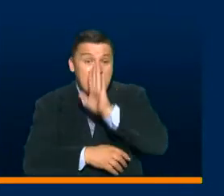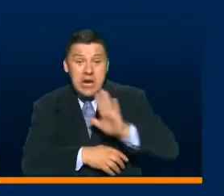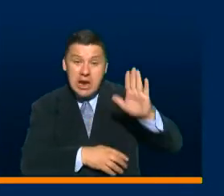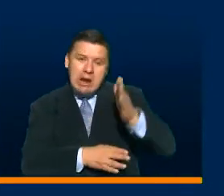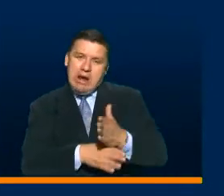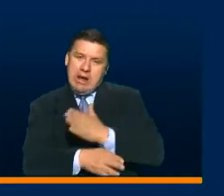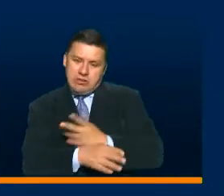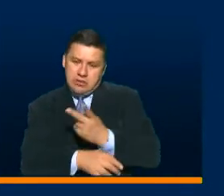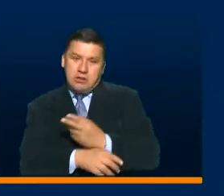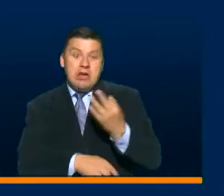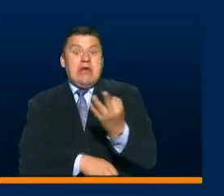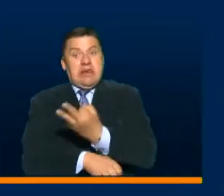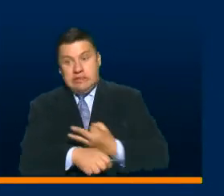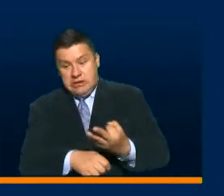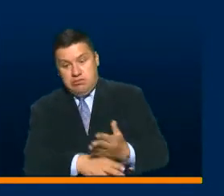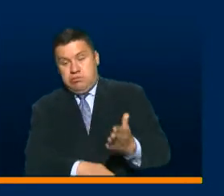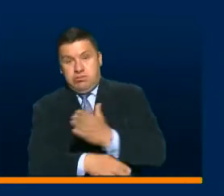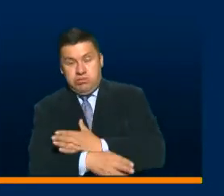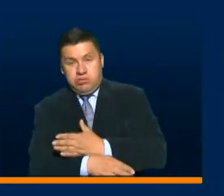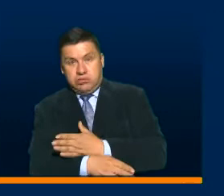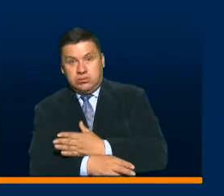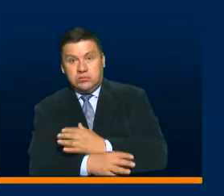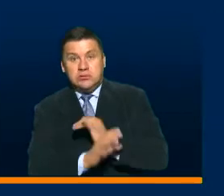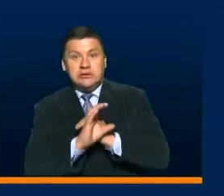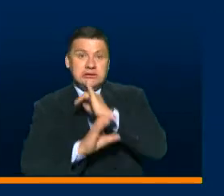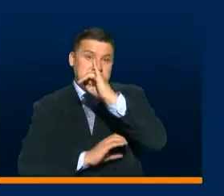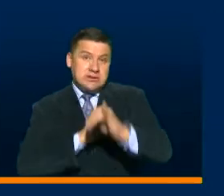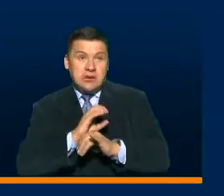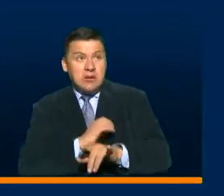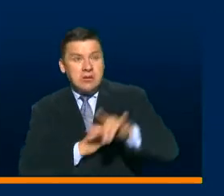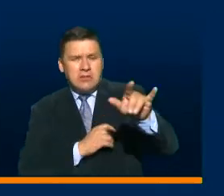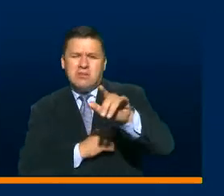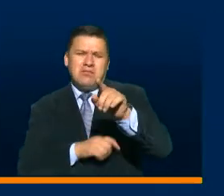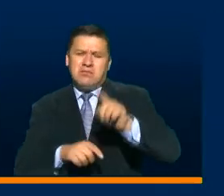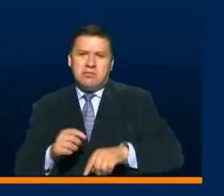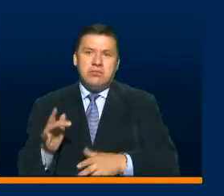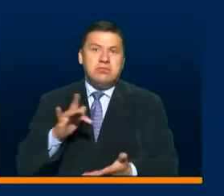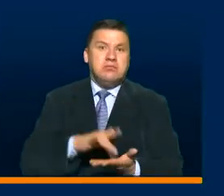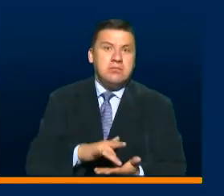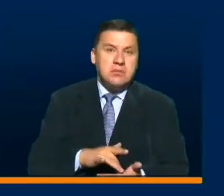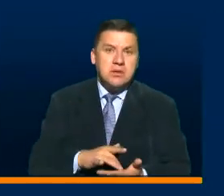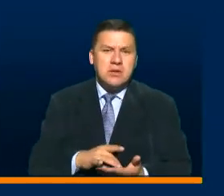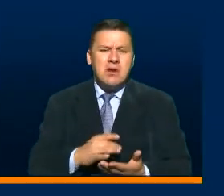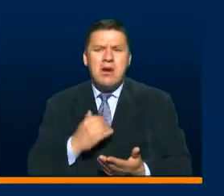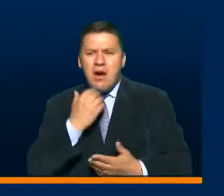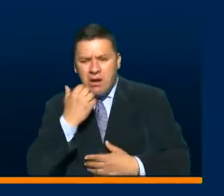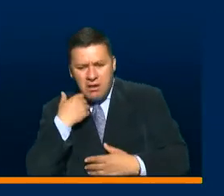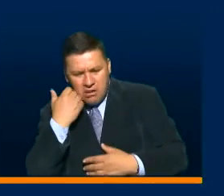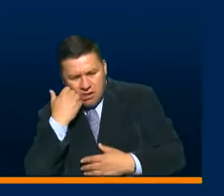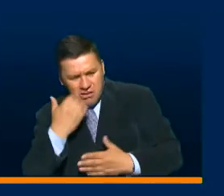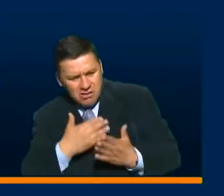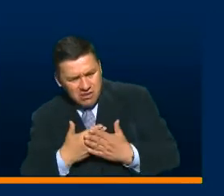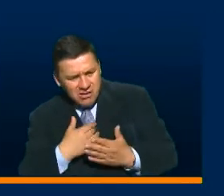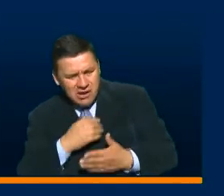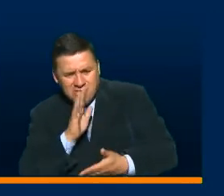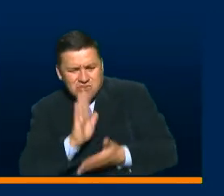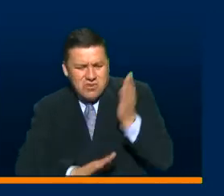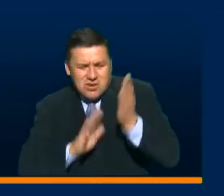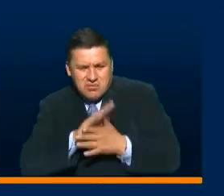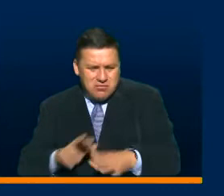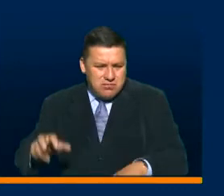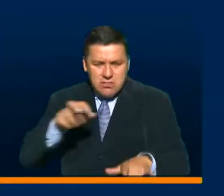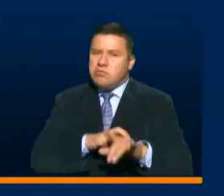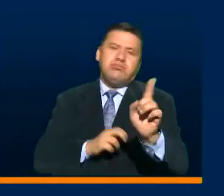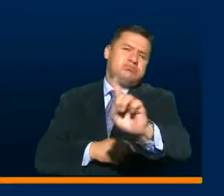o más de tres horas si es un vuelo internacional, que no se presenten si tienen signos de alerta de un posible